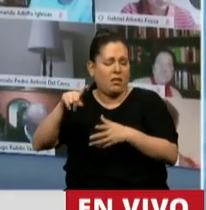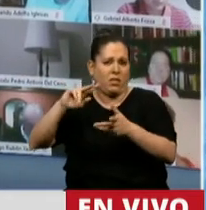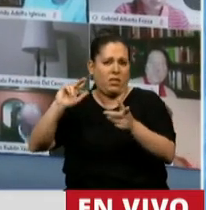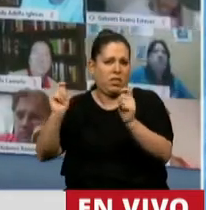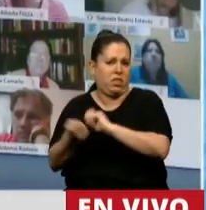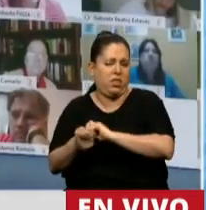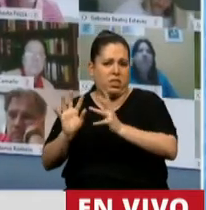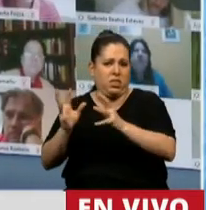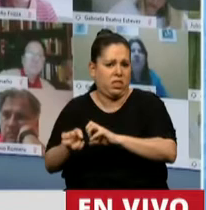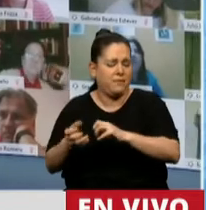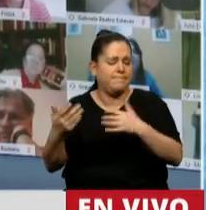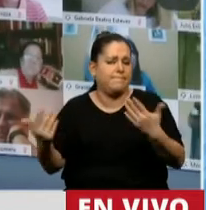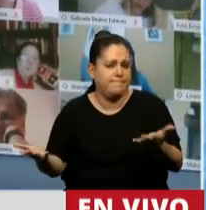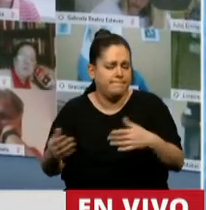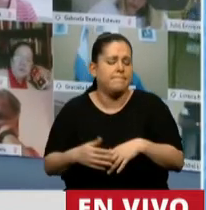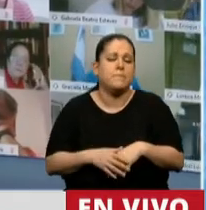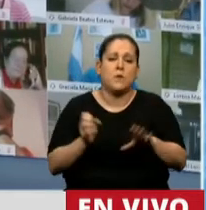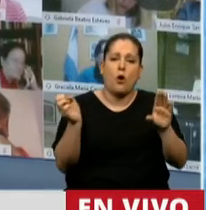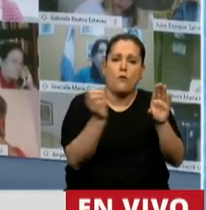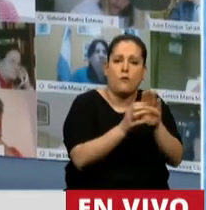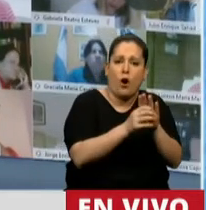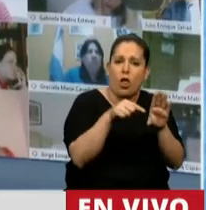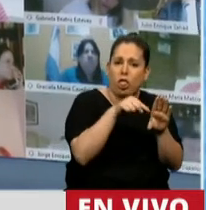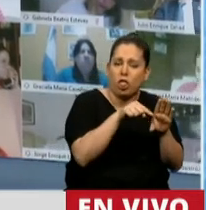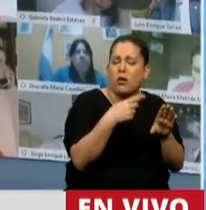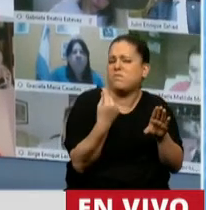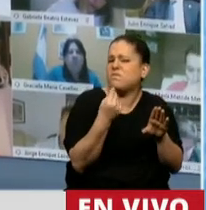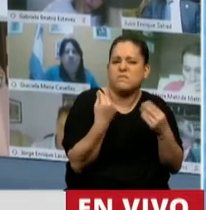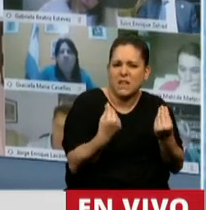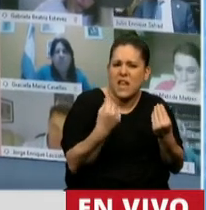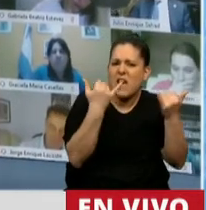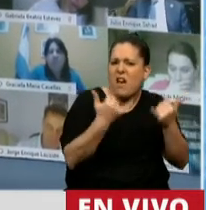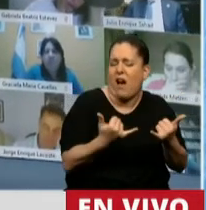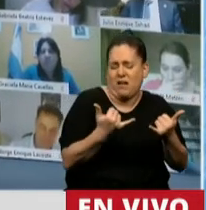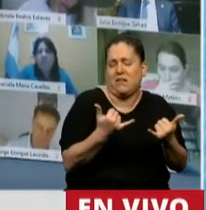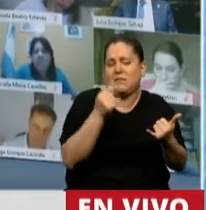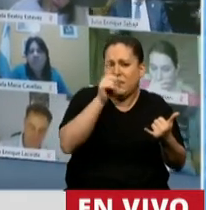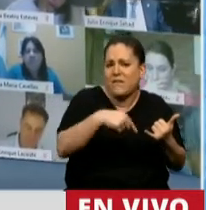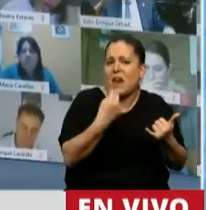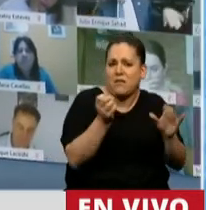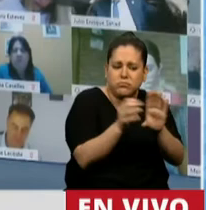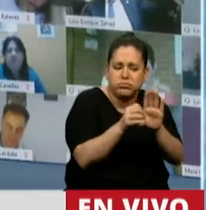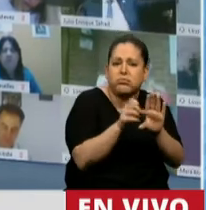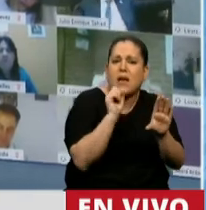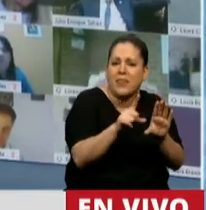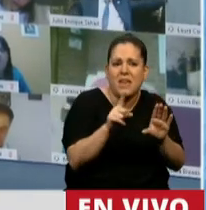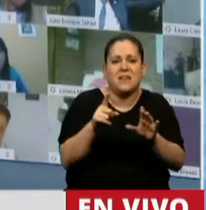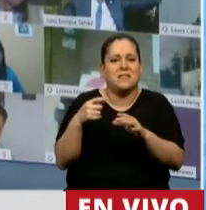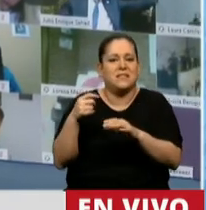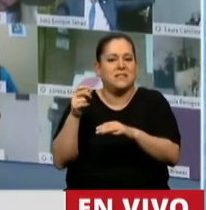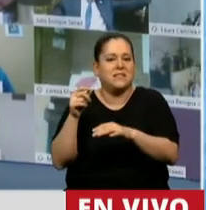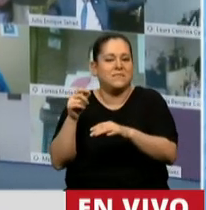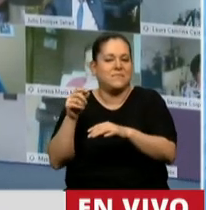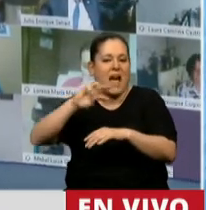Fondo de Garantía de Sustentabilidad está conformado por los excedentes financieros del sistema de